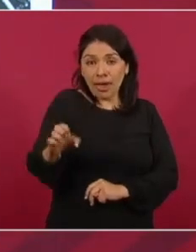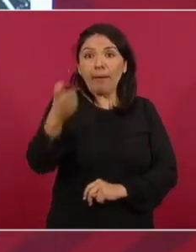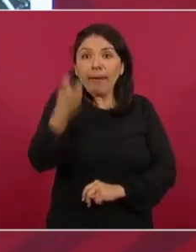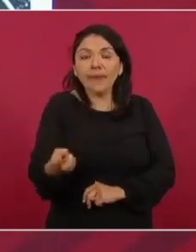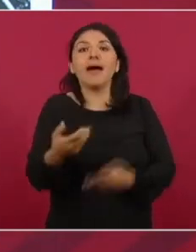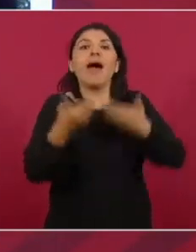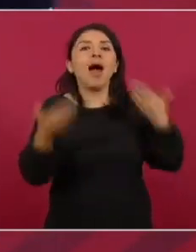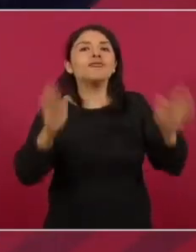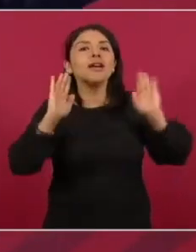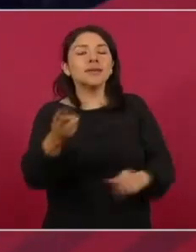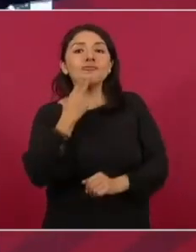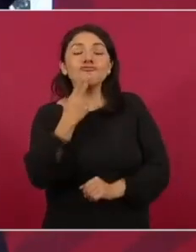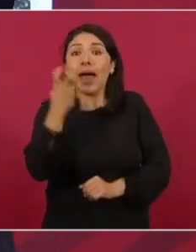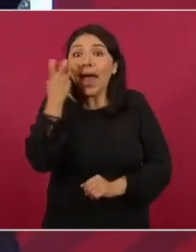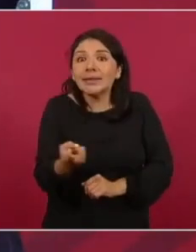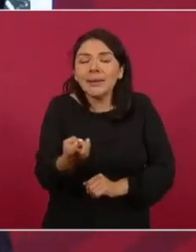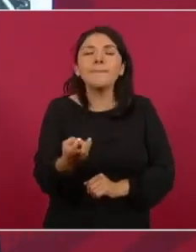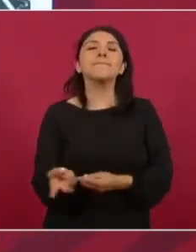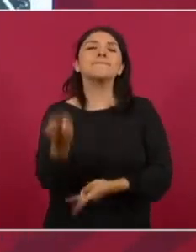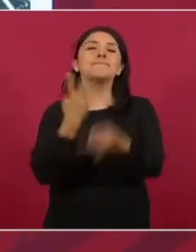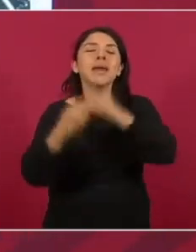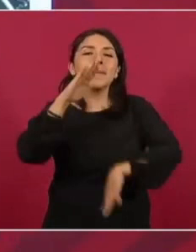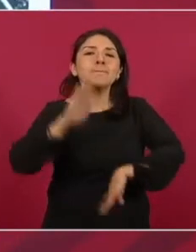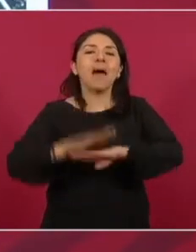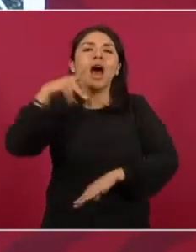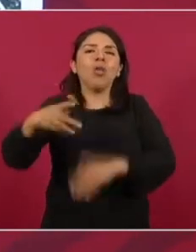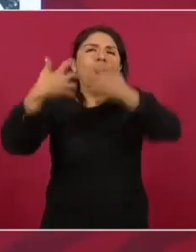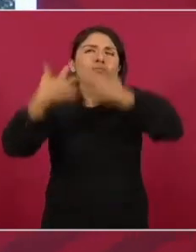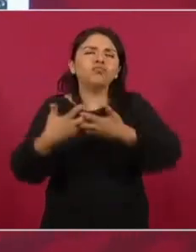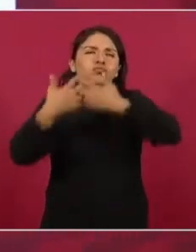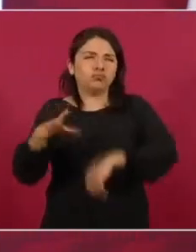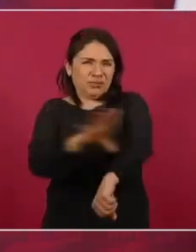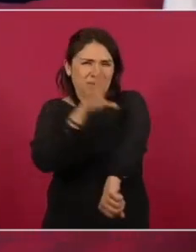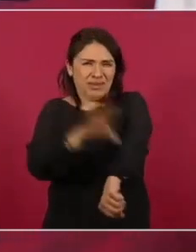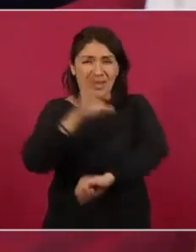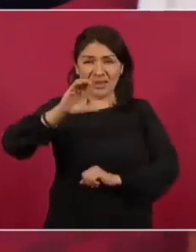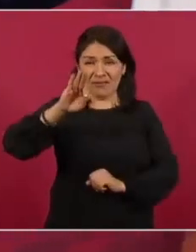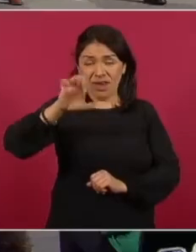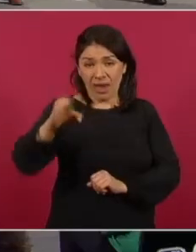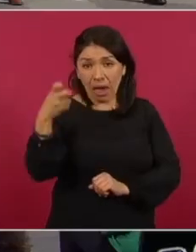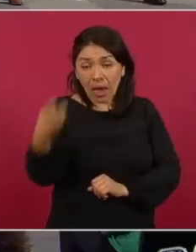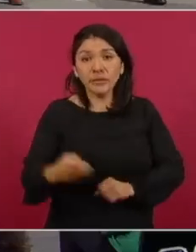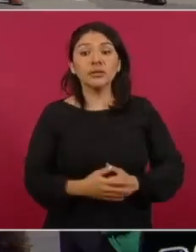aumenta la generación de la Comisión Federal de Electricidad, decía,